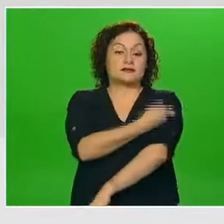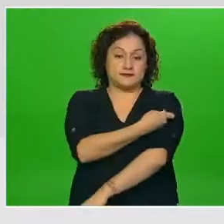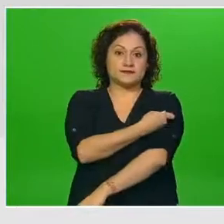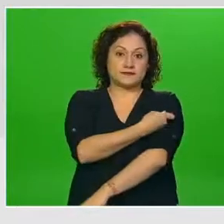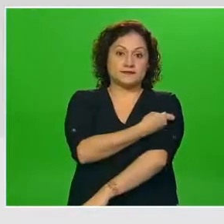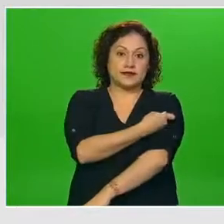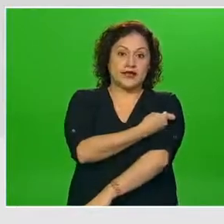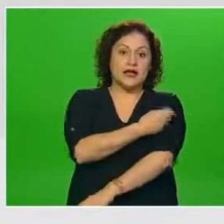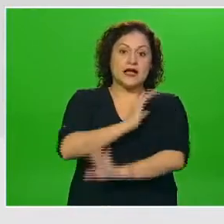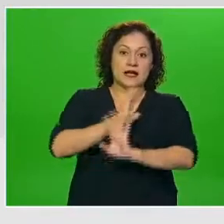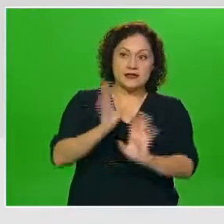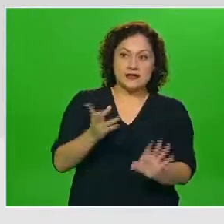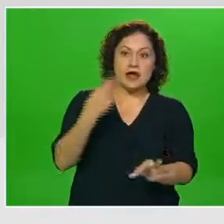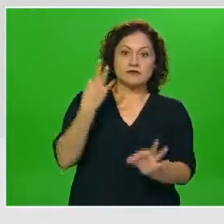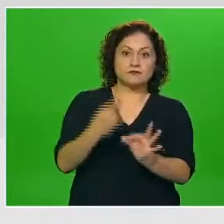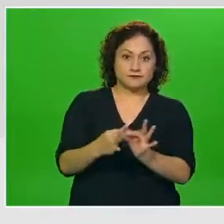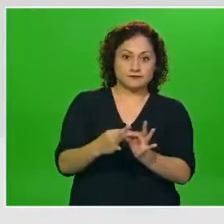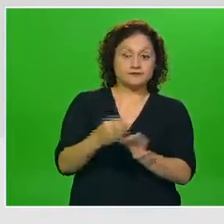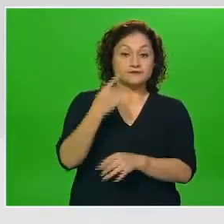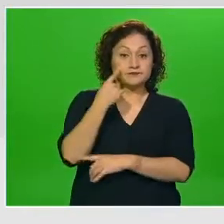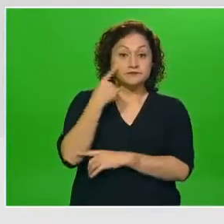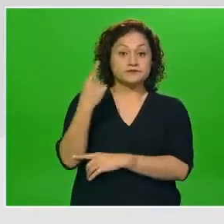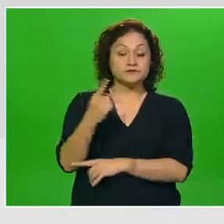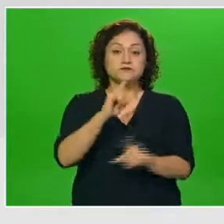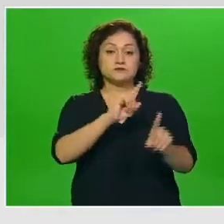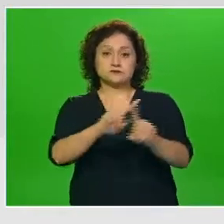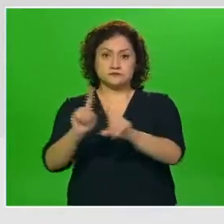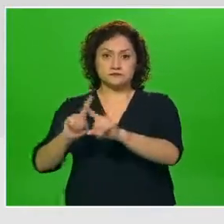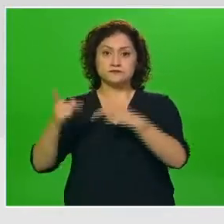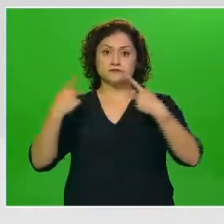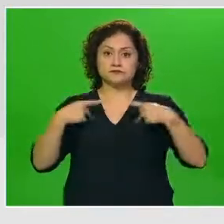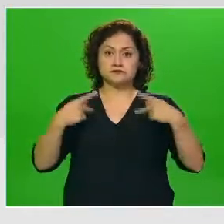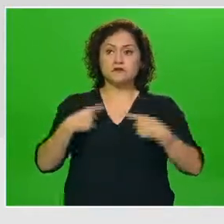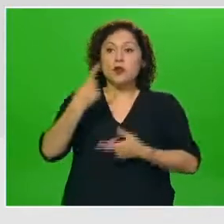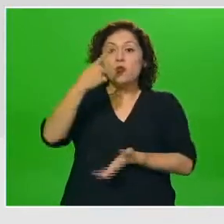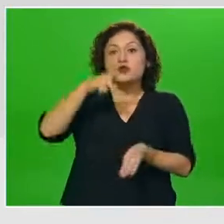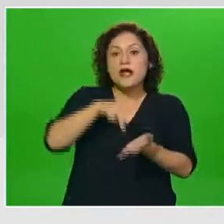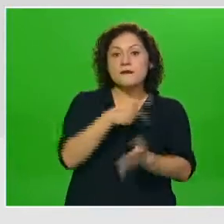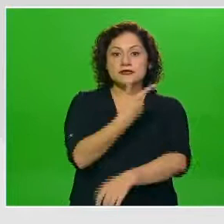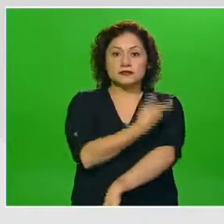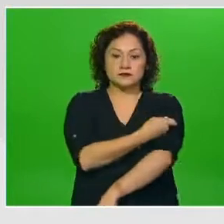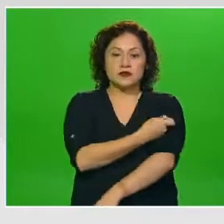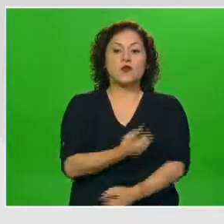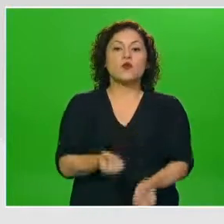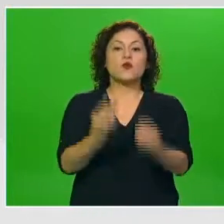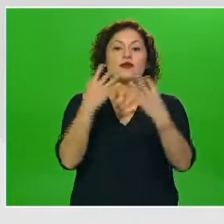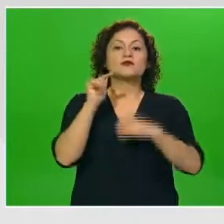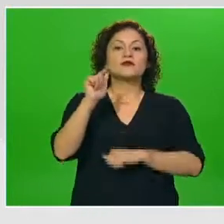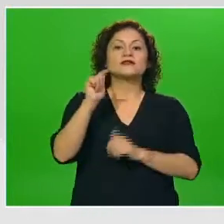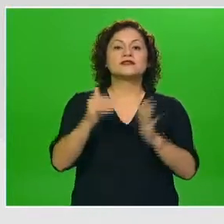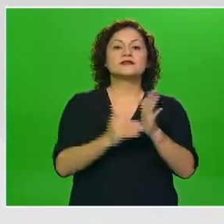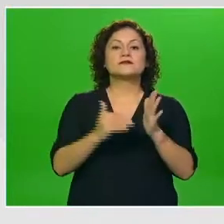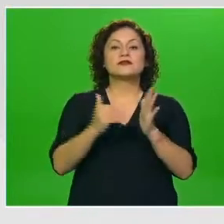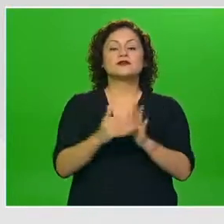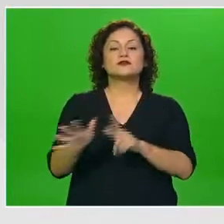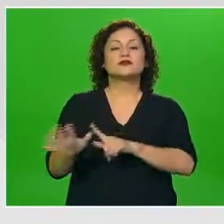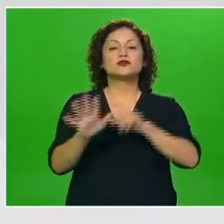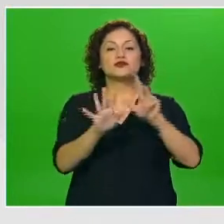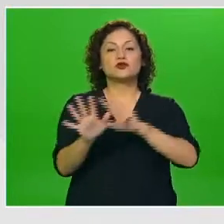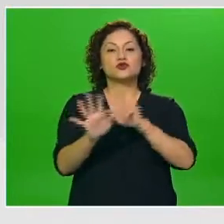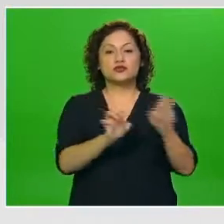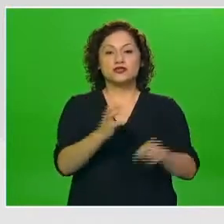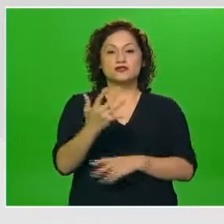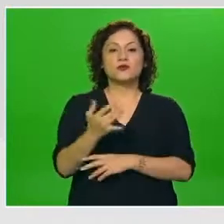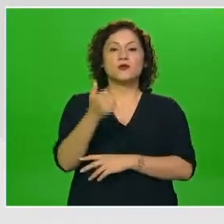Cuando lo vemos ahora el número de personas que han recibido al menos una dosis son 17 millones 858 mil